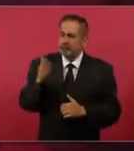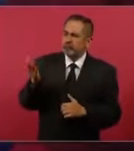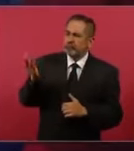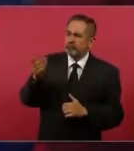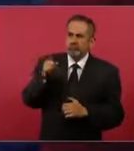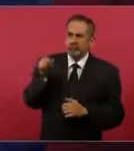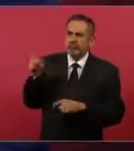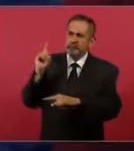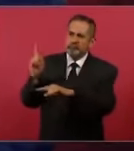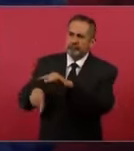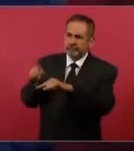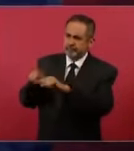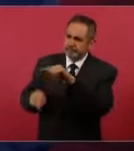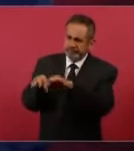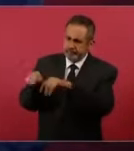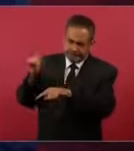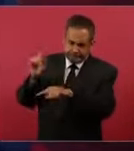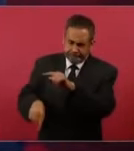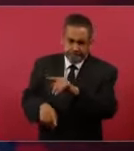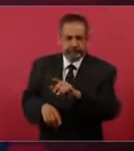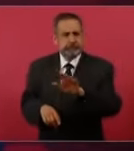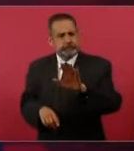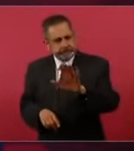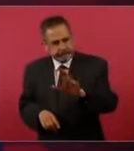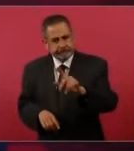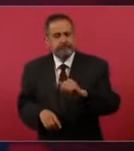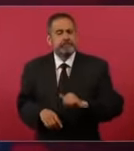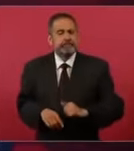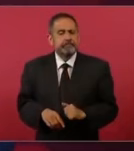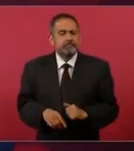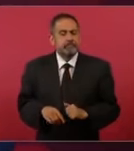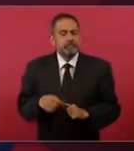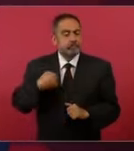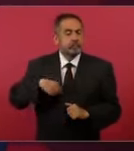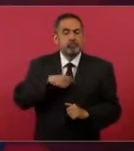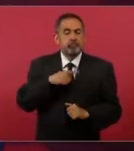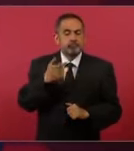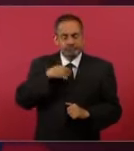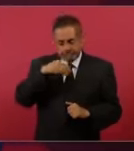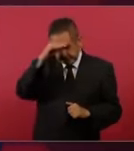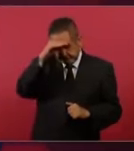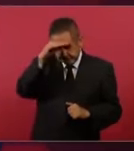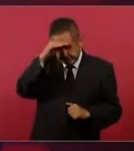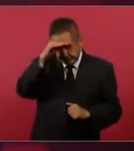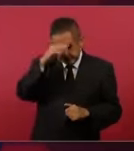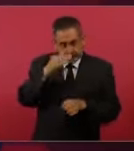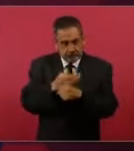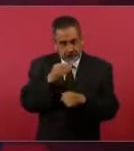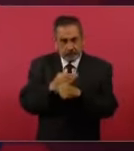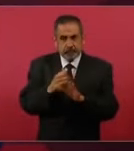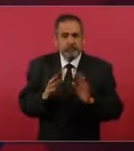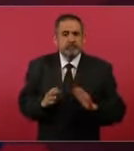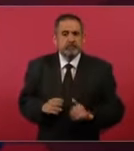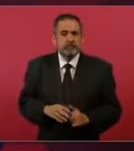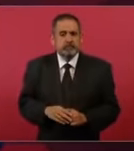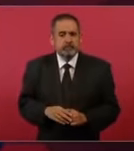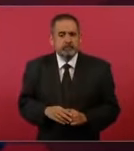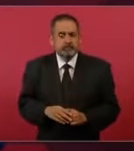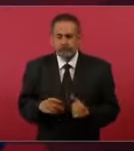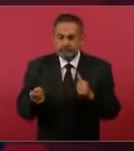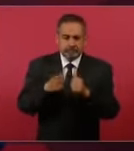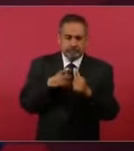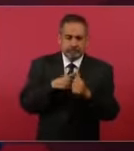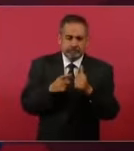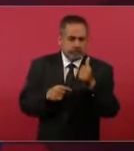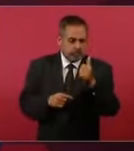destituya. nosotros lo que pensamos en este caso es primero